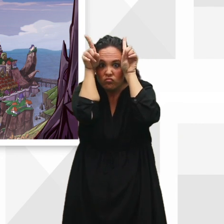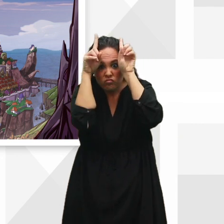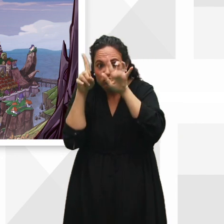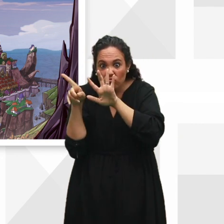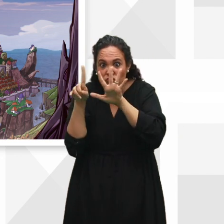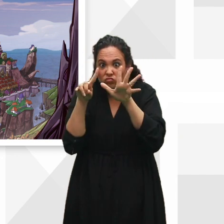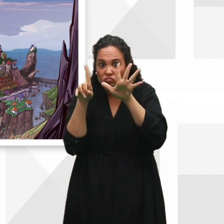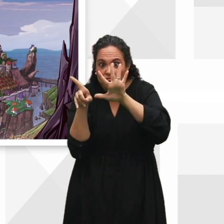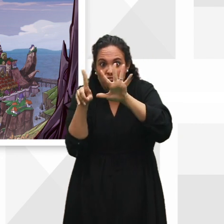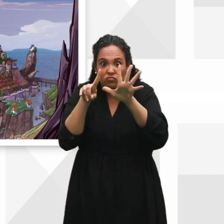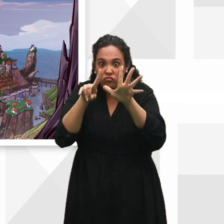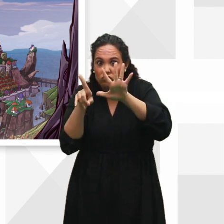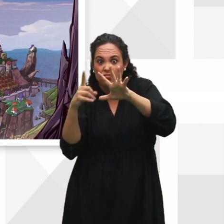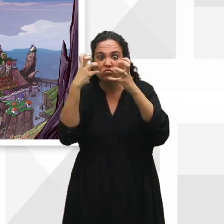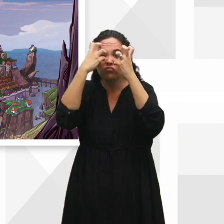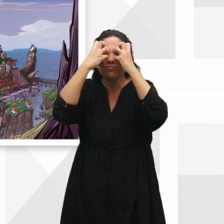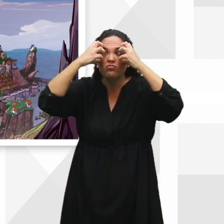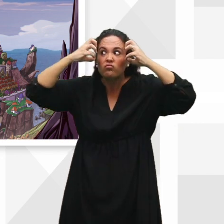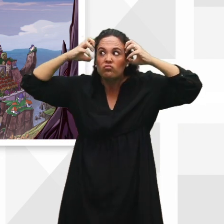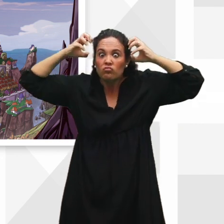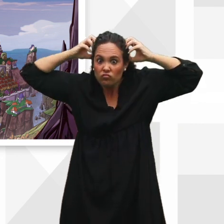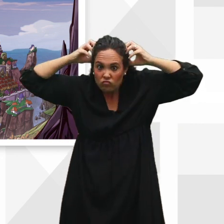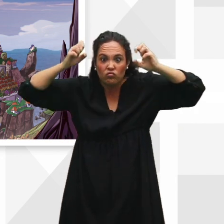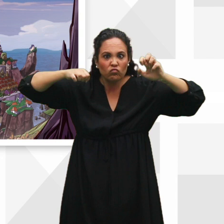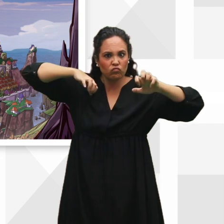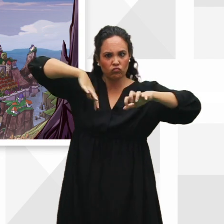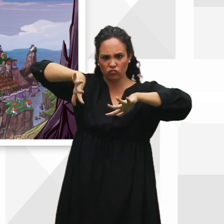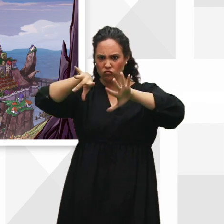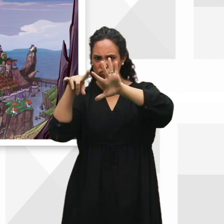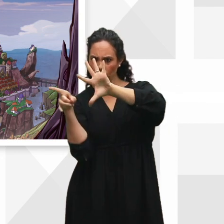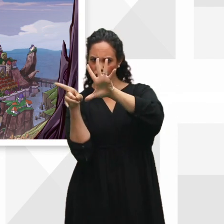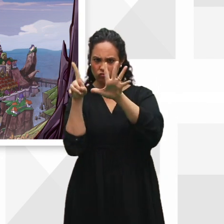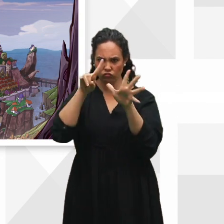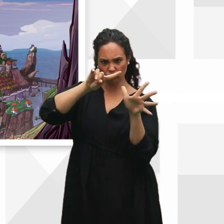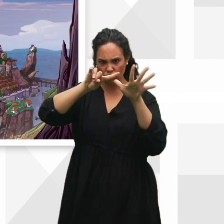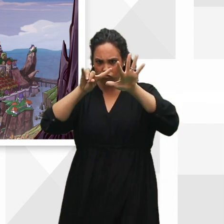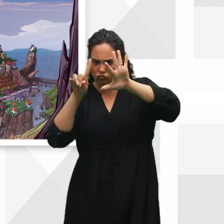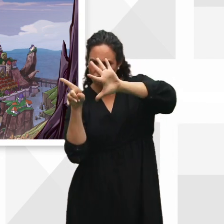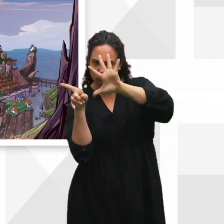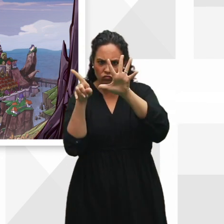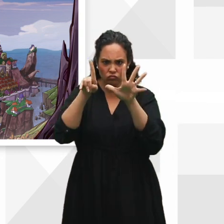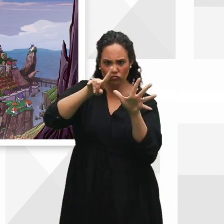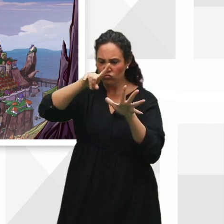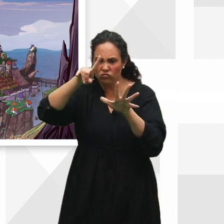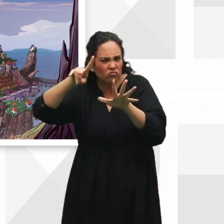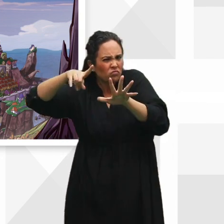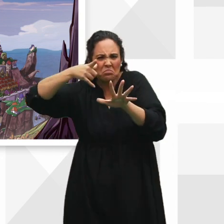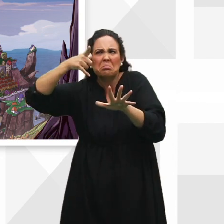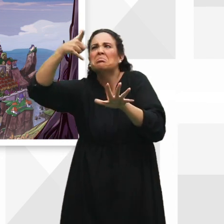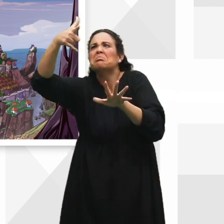extrañas, ojos múltiples y movimientos de otro planeta.